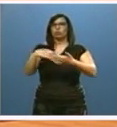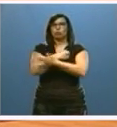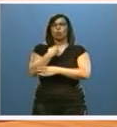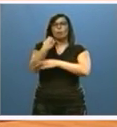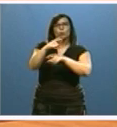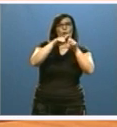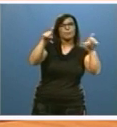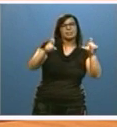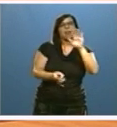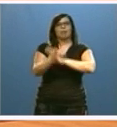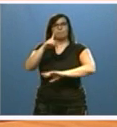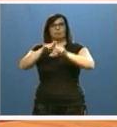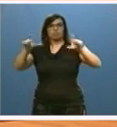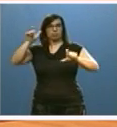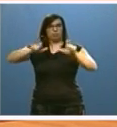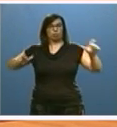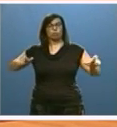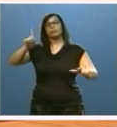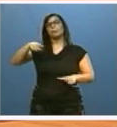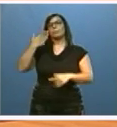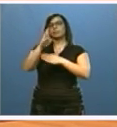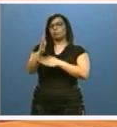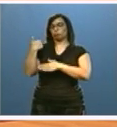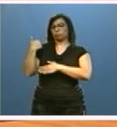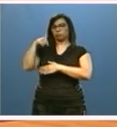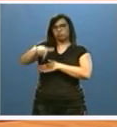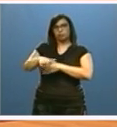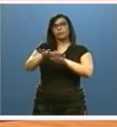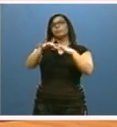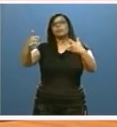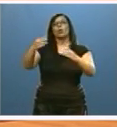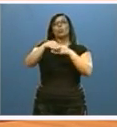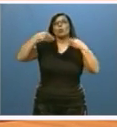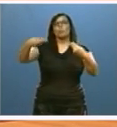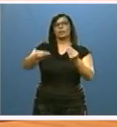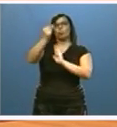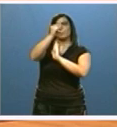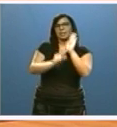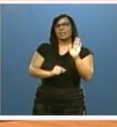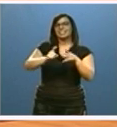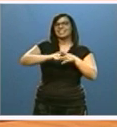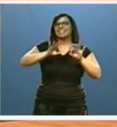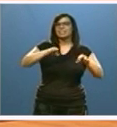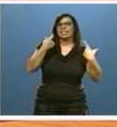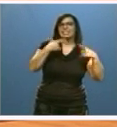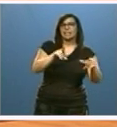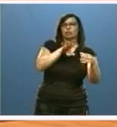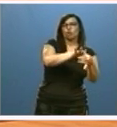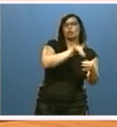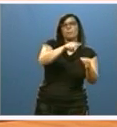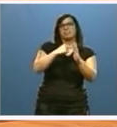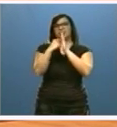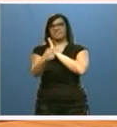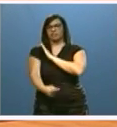y emprendedores. Y vamos a presentar ahora a la Cámara un documento con las medidas, tanto de carácter sectorial como transversal,